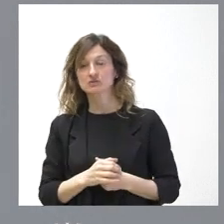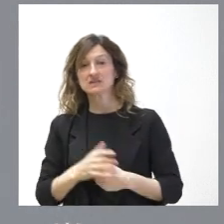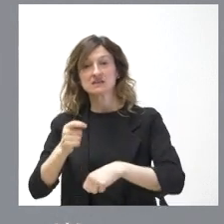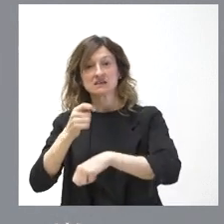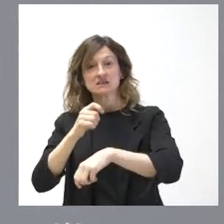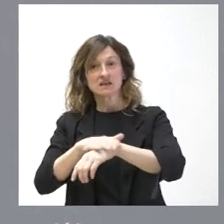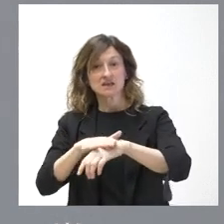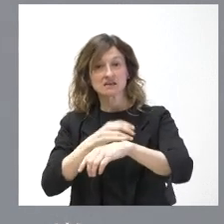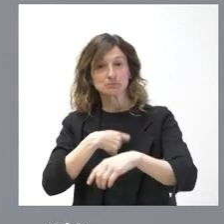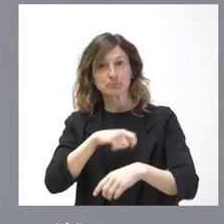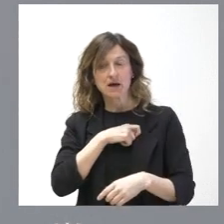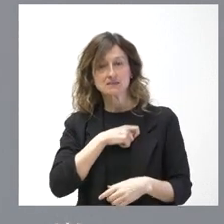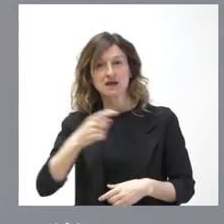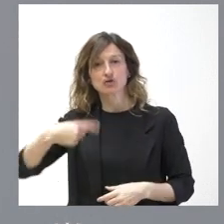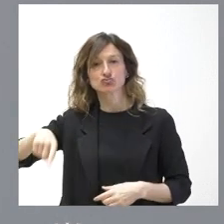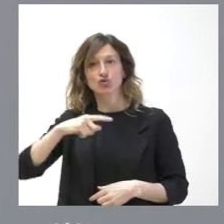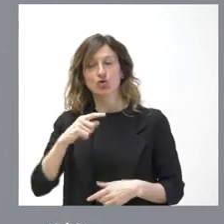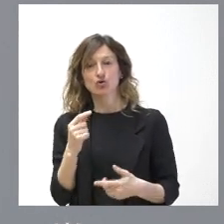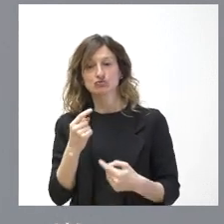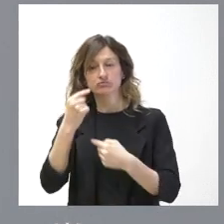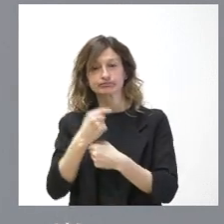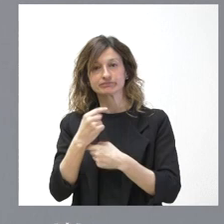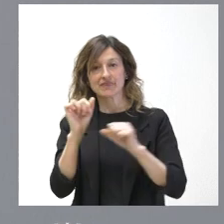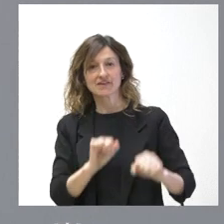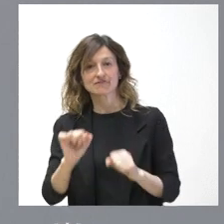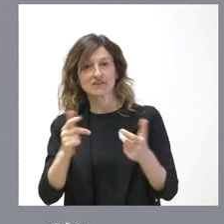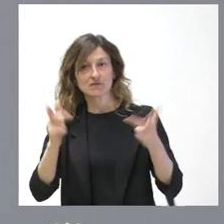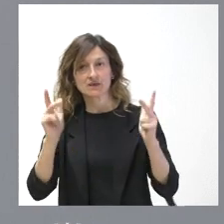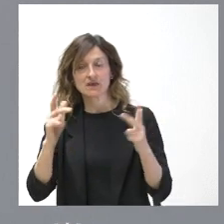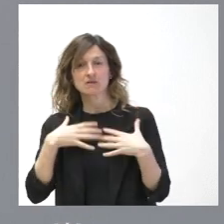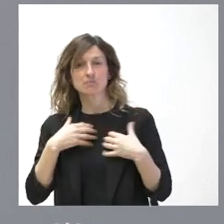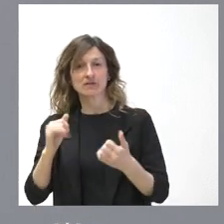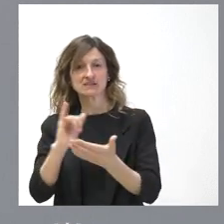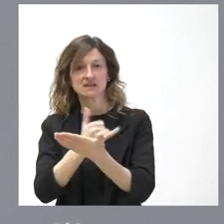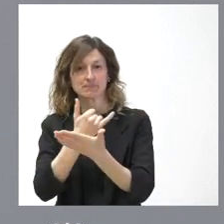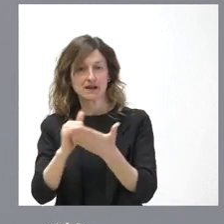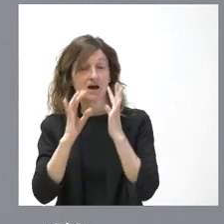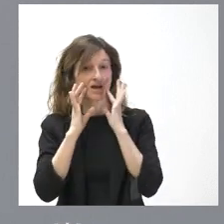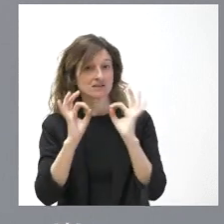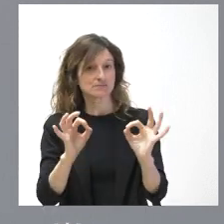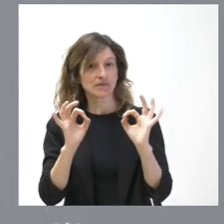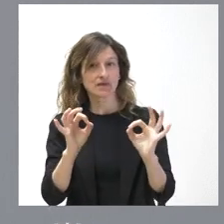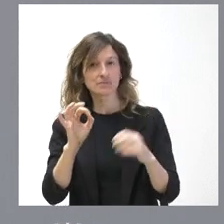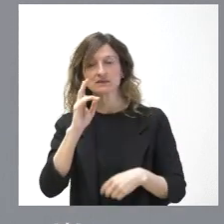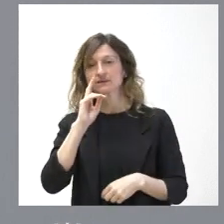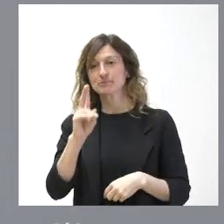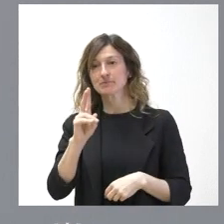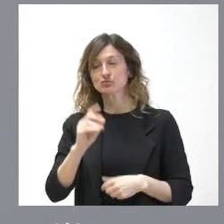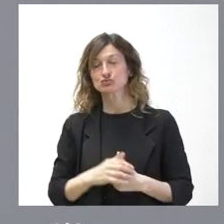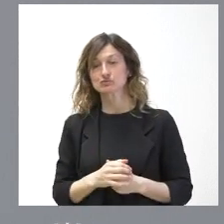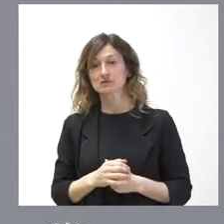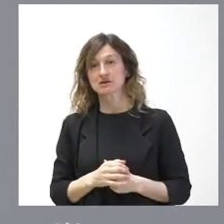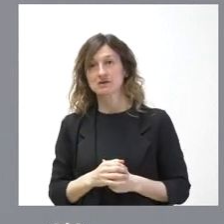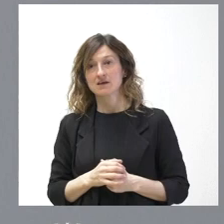estamos obligados todos a defender la libertad y la separación de poderes y, especialmente, cuando vemos que quien tendría que